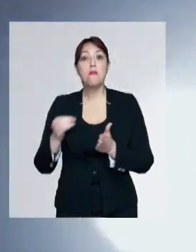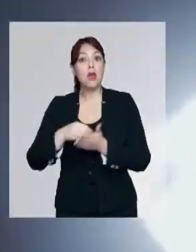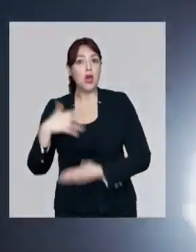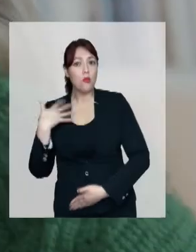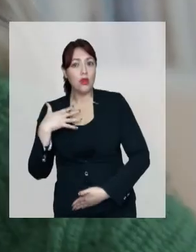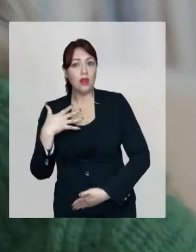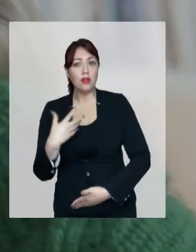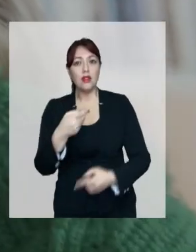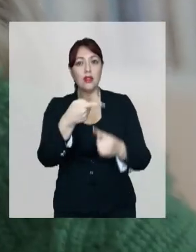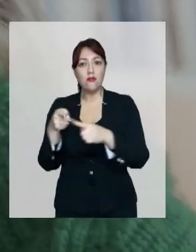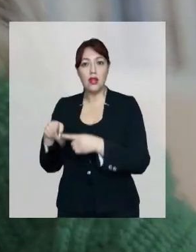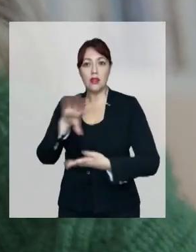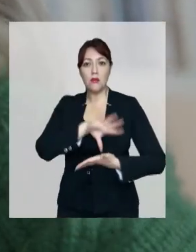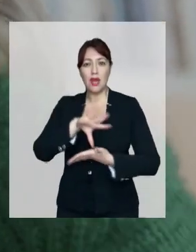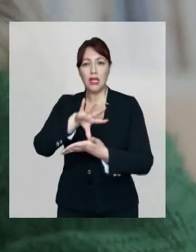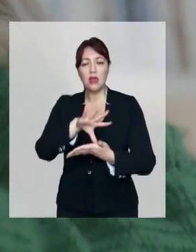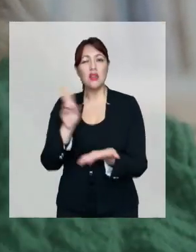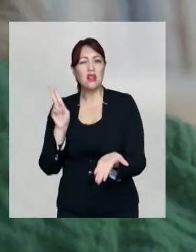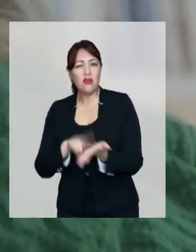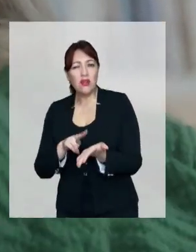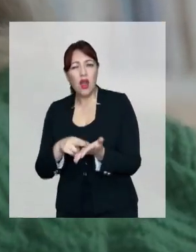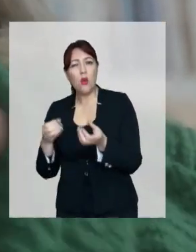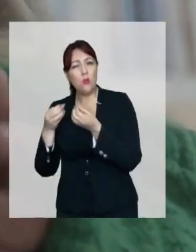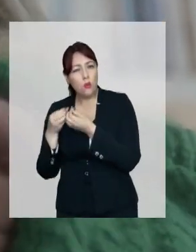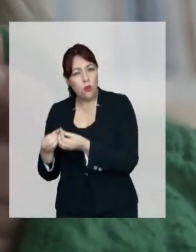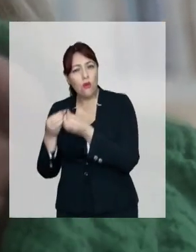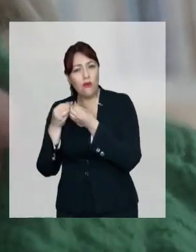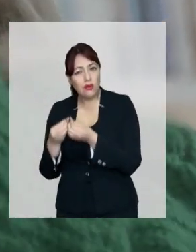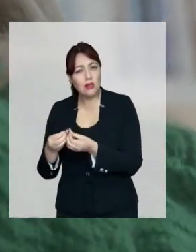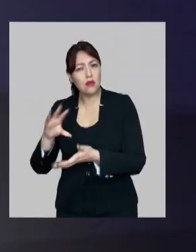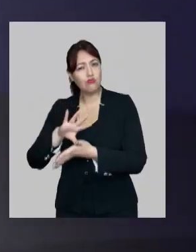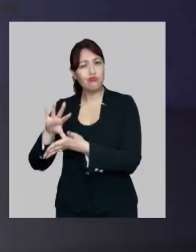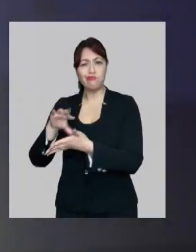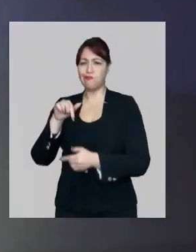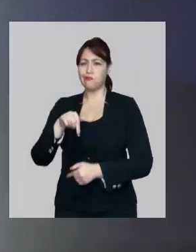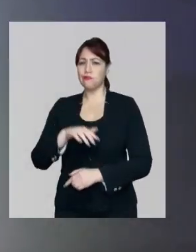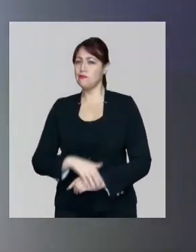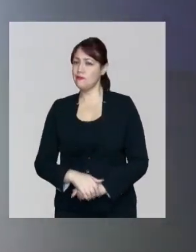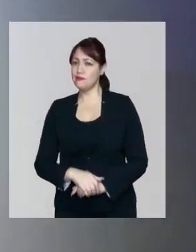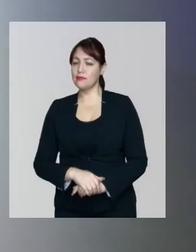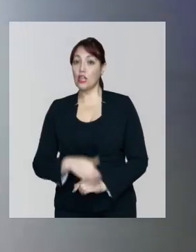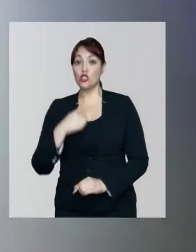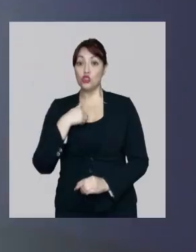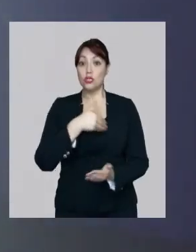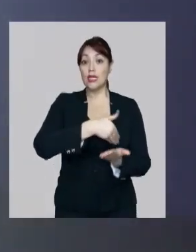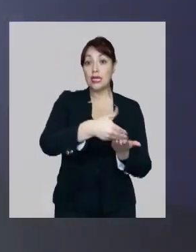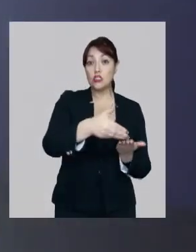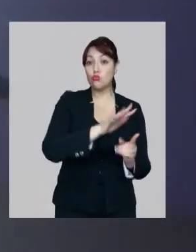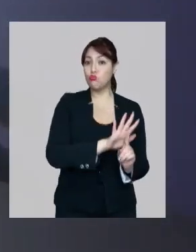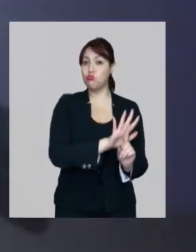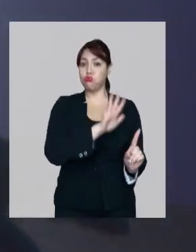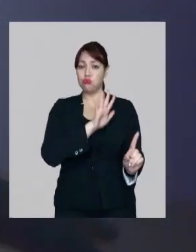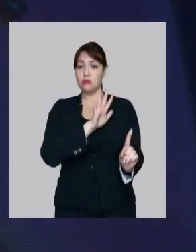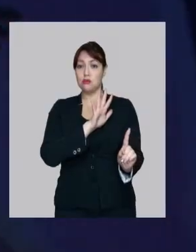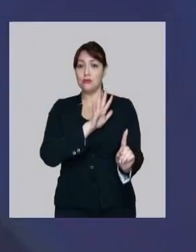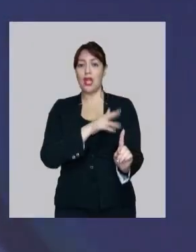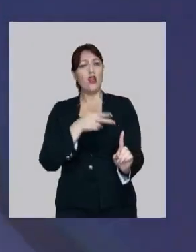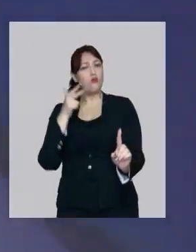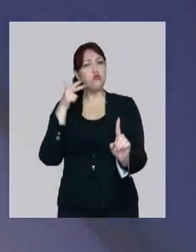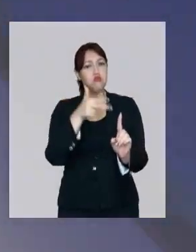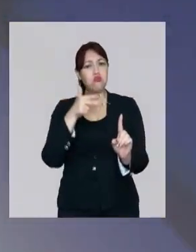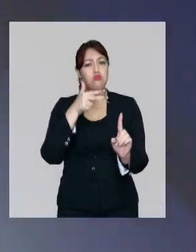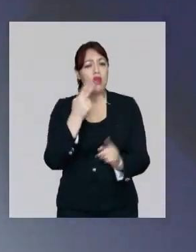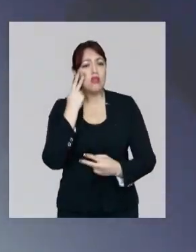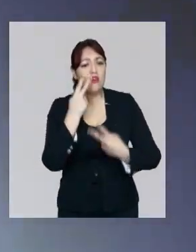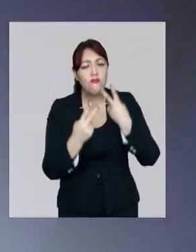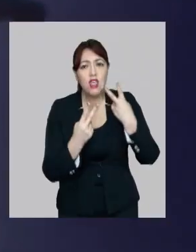plurinacionalidad. Pero, ¿de verdad somos tantas naciones? Yo rechazo la exclusión. Rechazo el bullying que vi